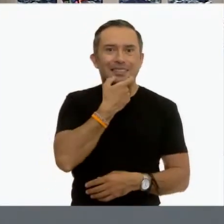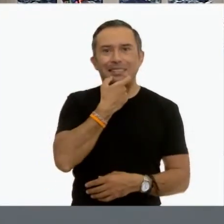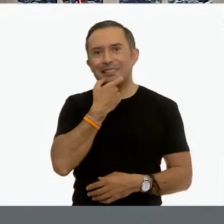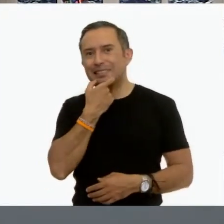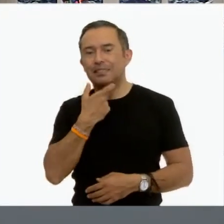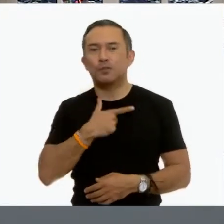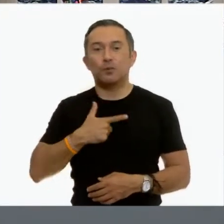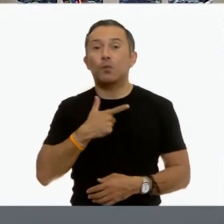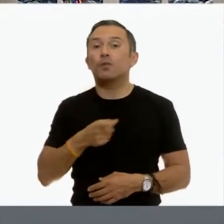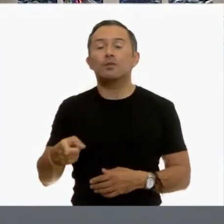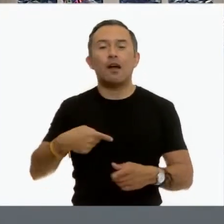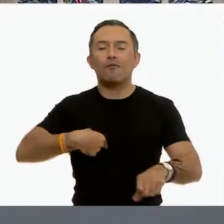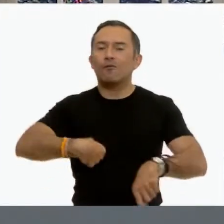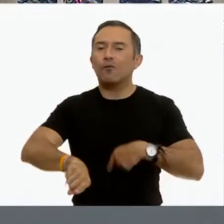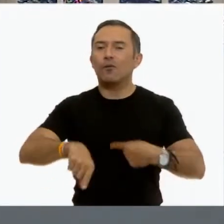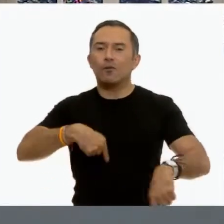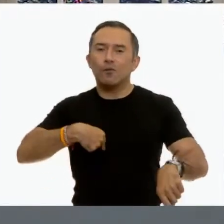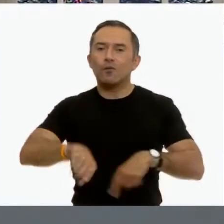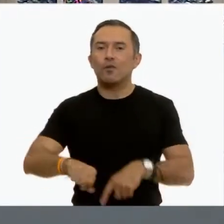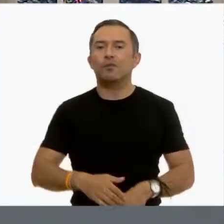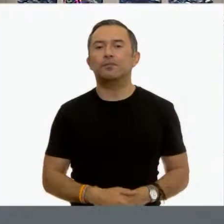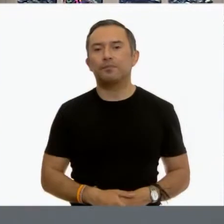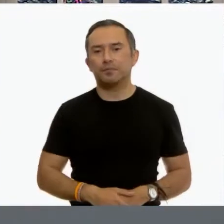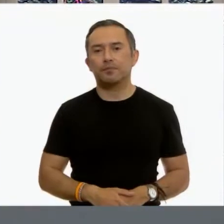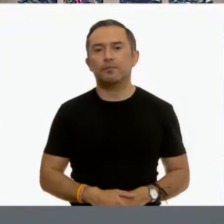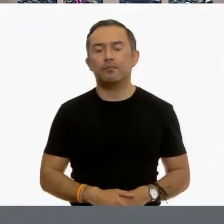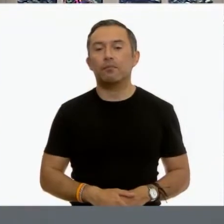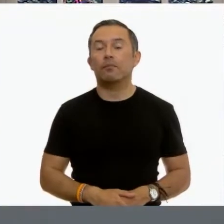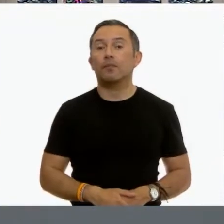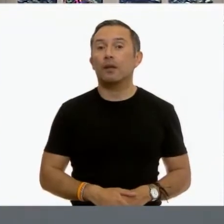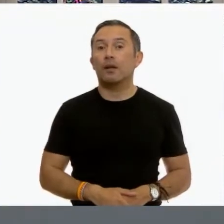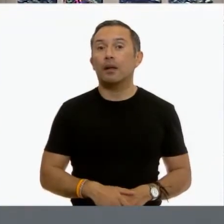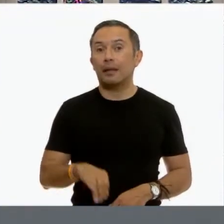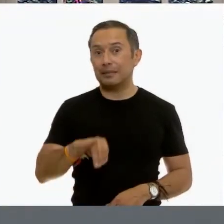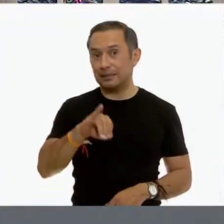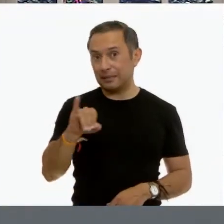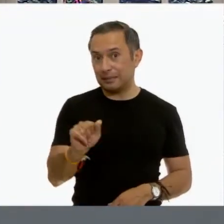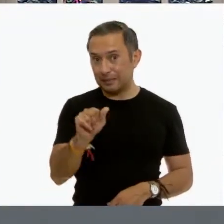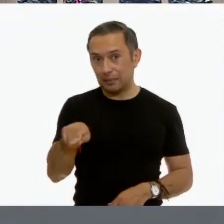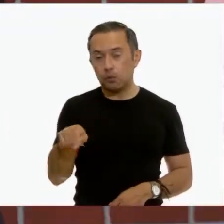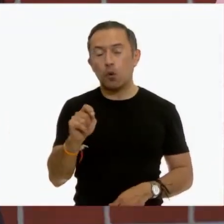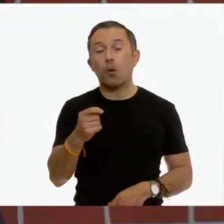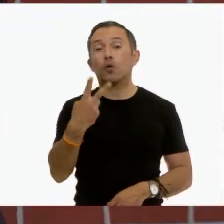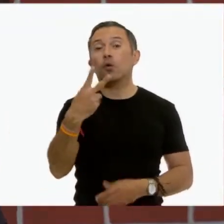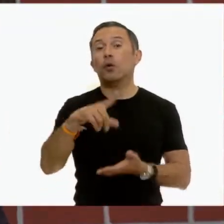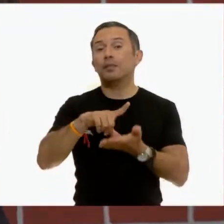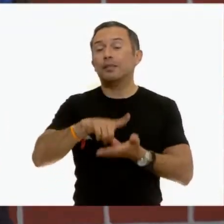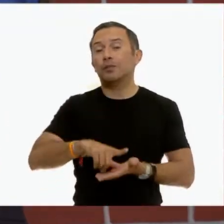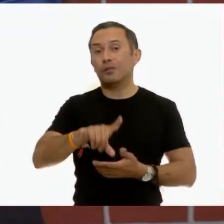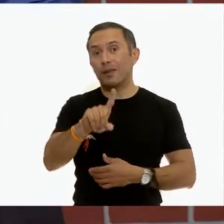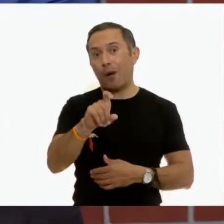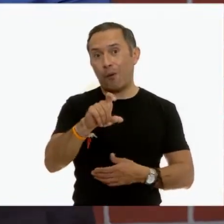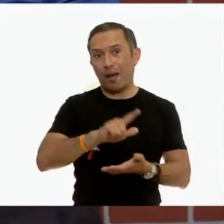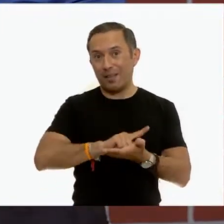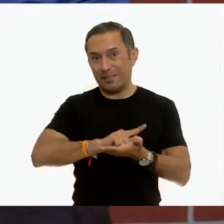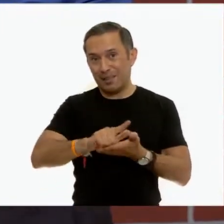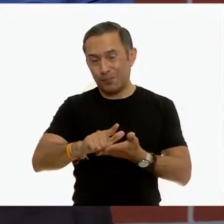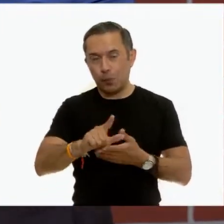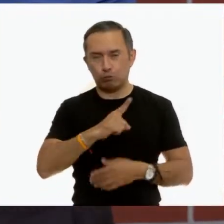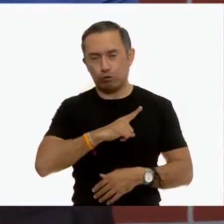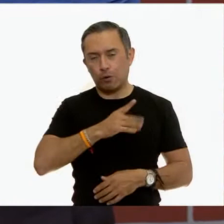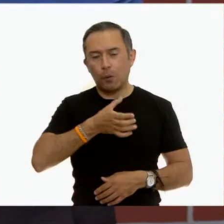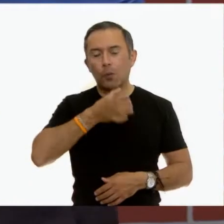jugar fútbol. Ella consume dos litros de agua potable al día. Sin